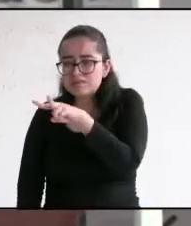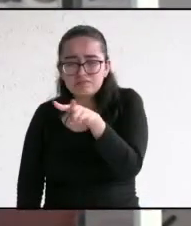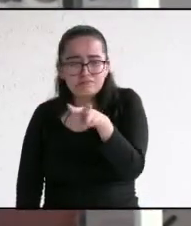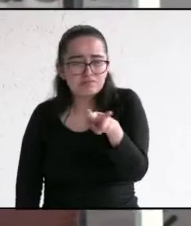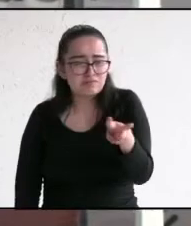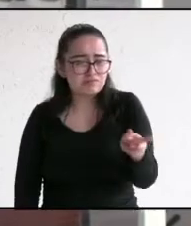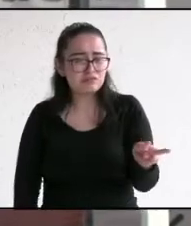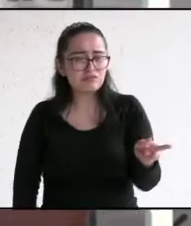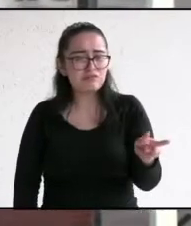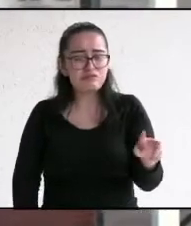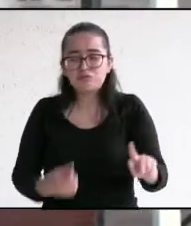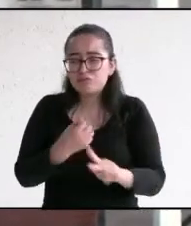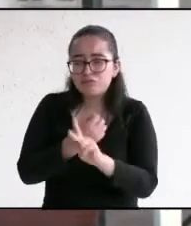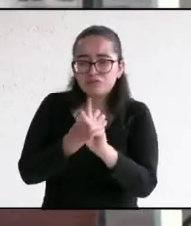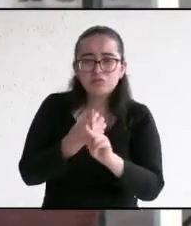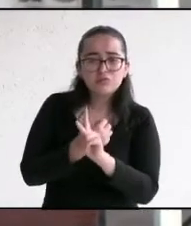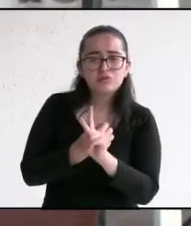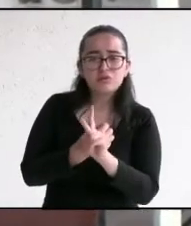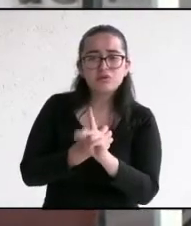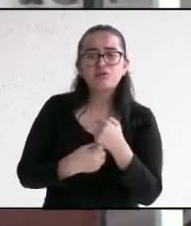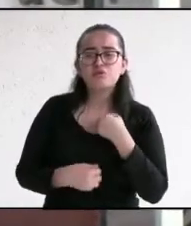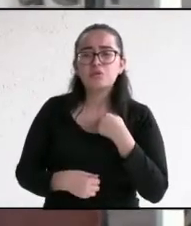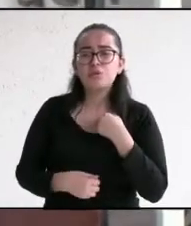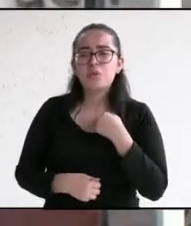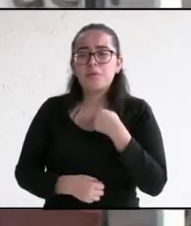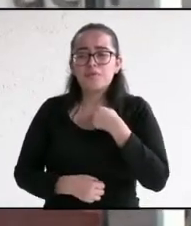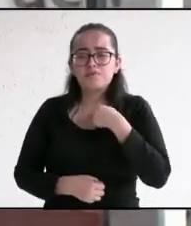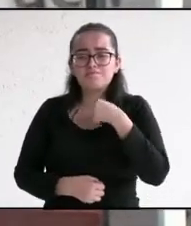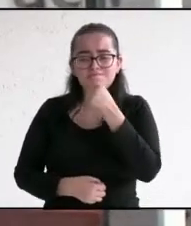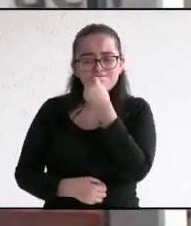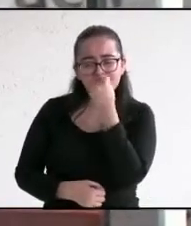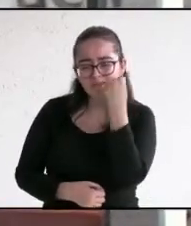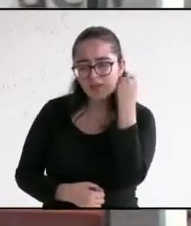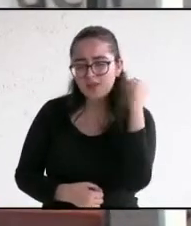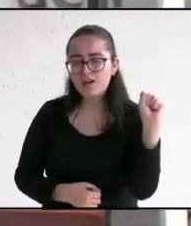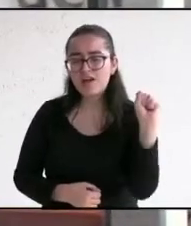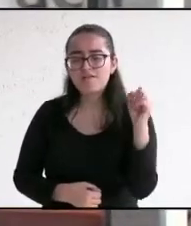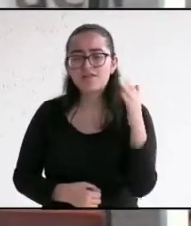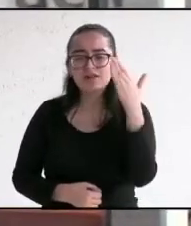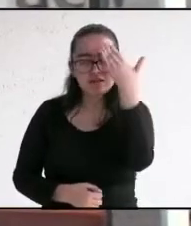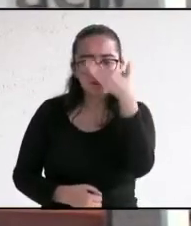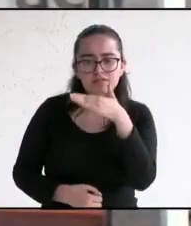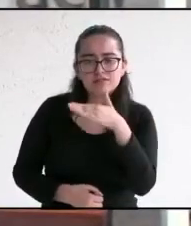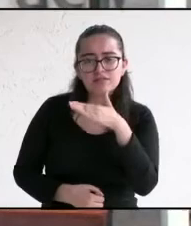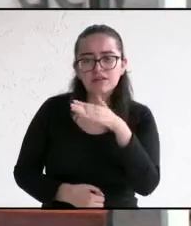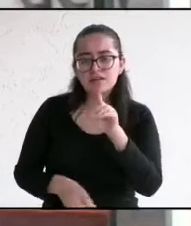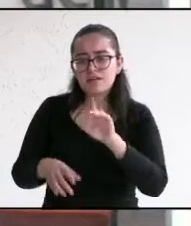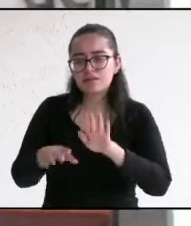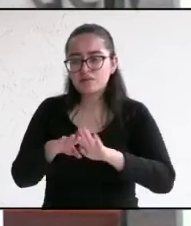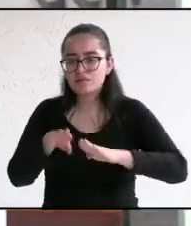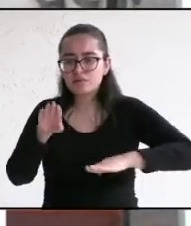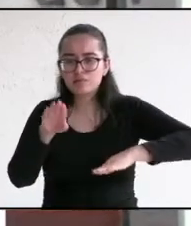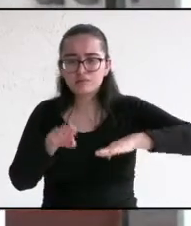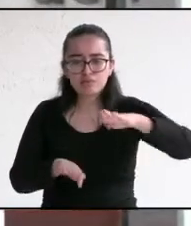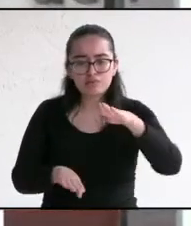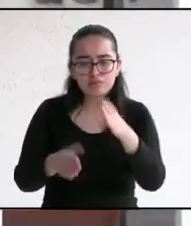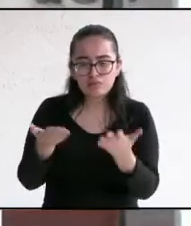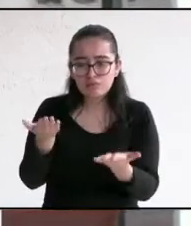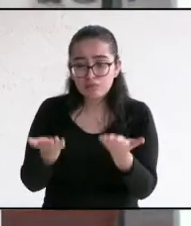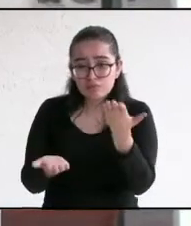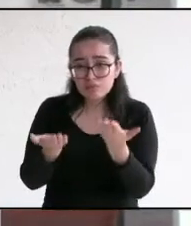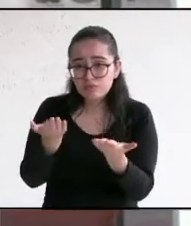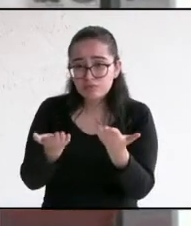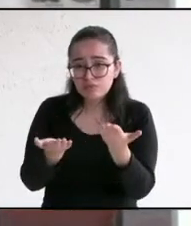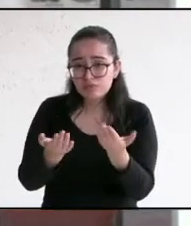una de ellas y estoy preparado para cerrar la brecha de la desigualdad entre los que menos tienen y los que más tienen